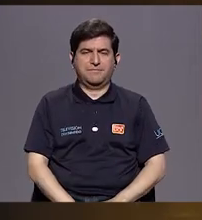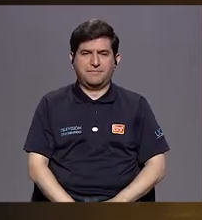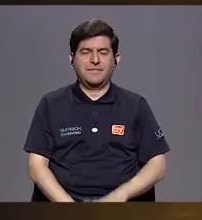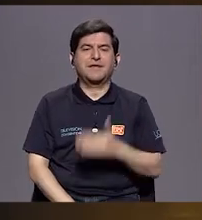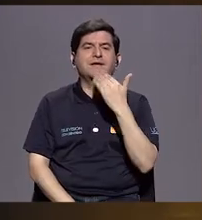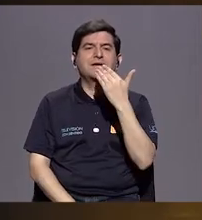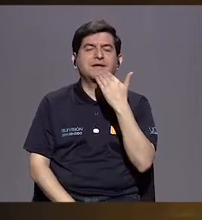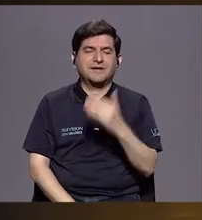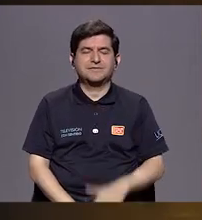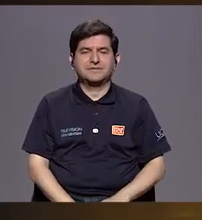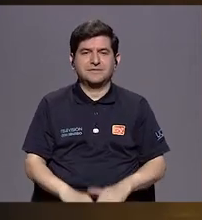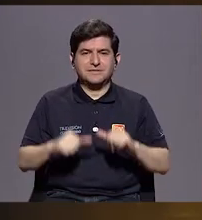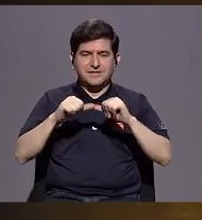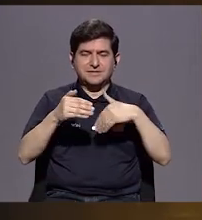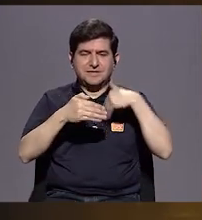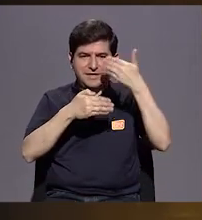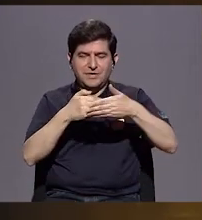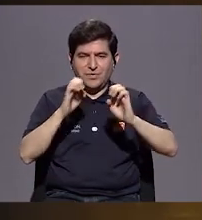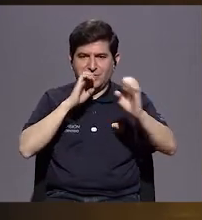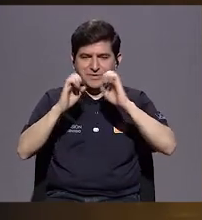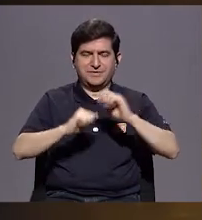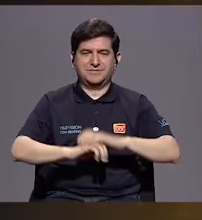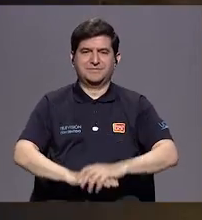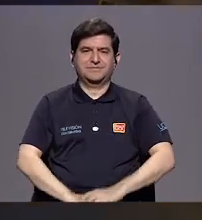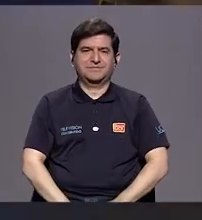Muchas gracias y volvemos en otra entrevista.